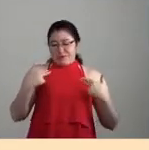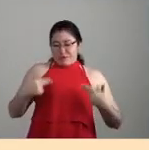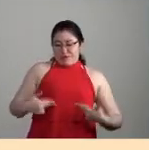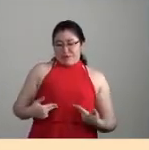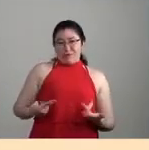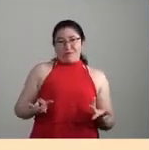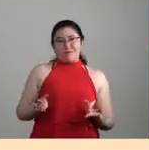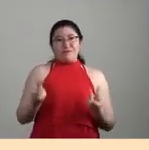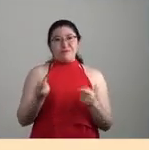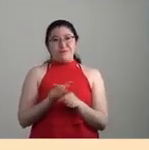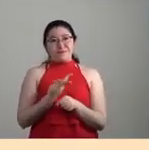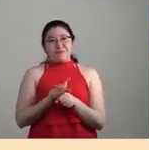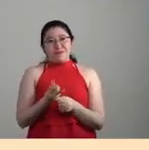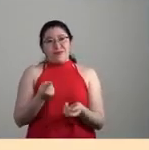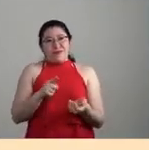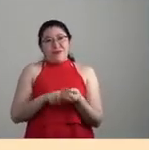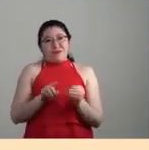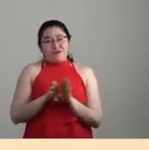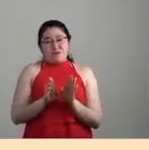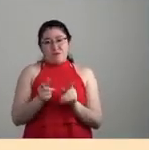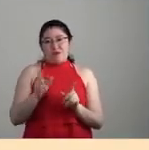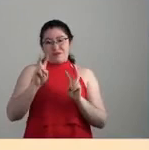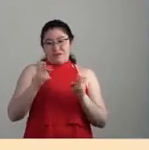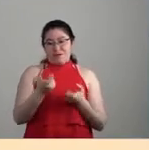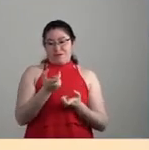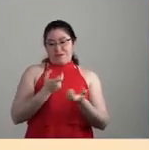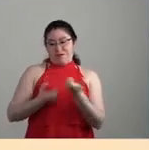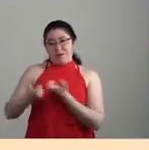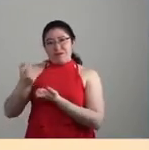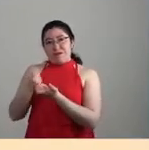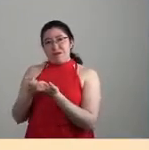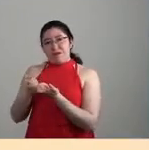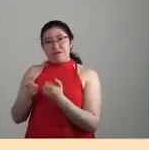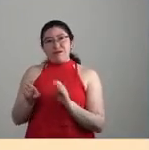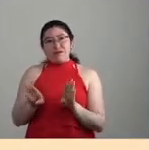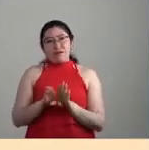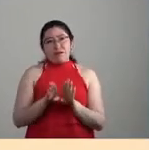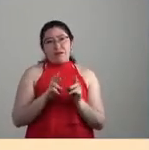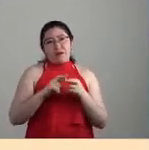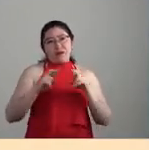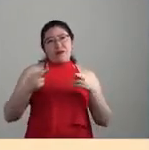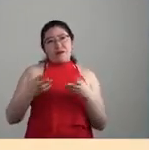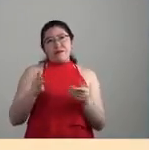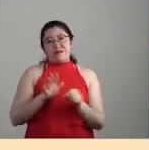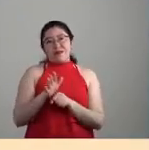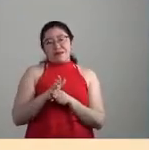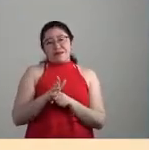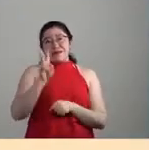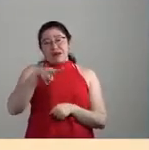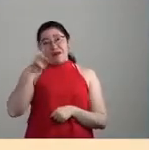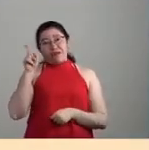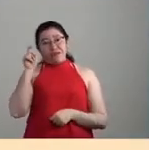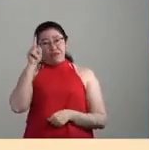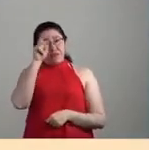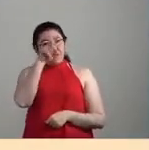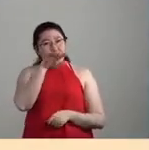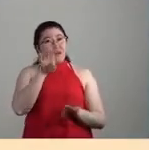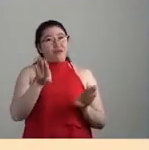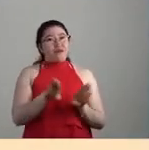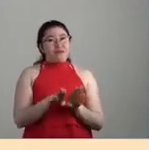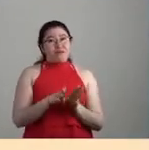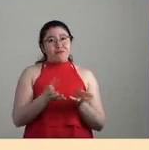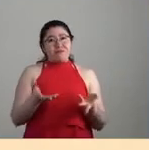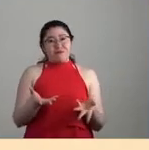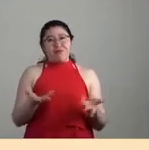especie humana organizada en términos capitalistas opera sobre un conjunto de interrelaciones que son de una complejidad salvaje y bestial